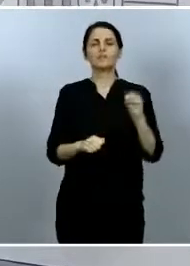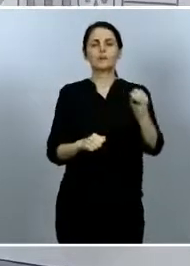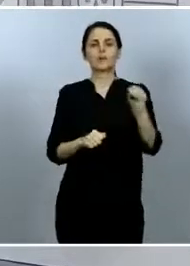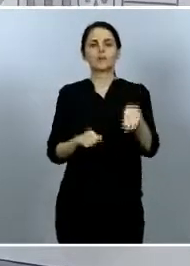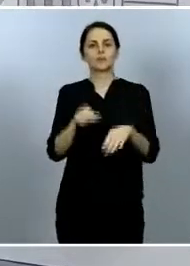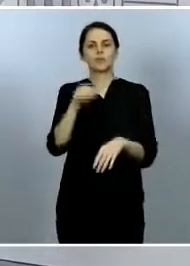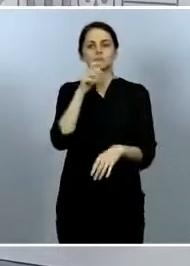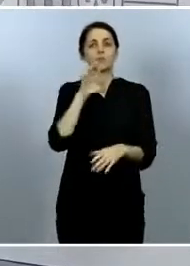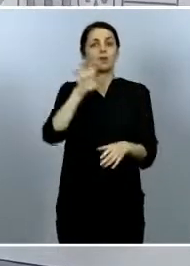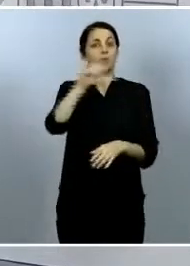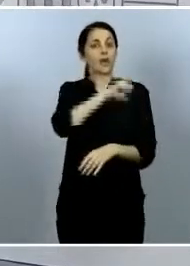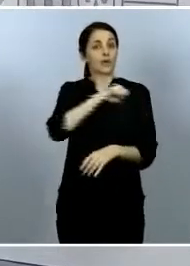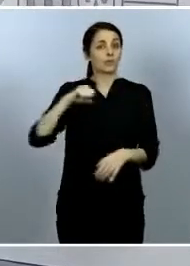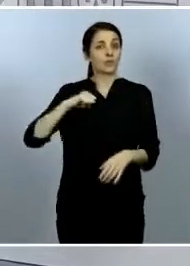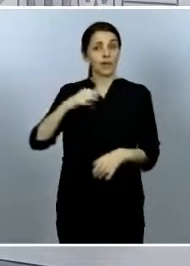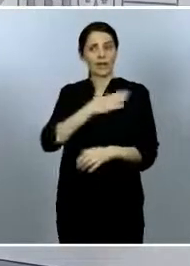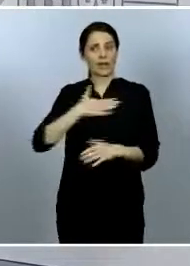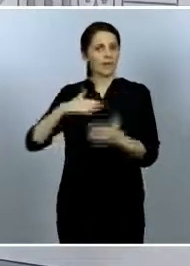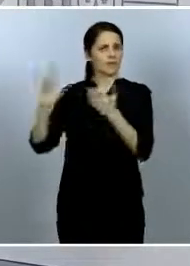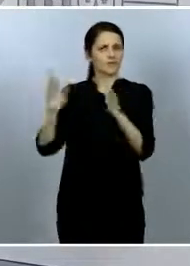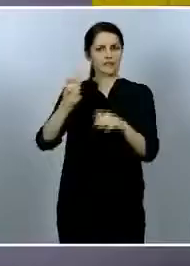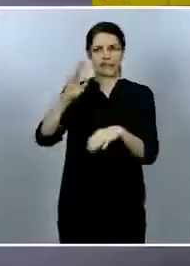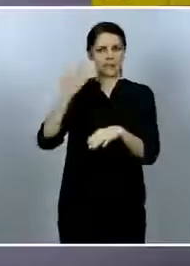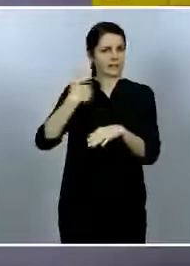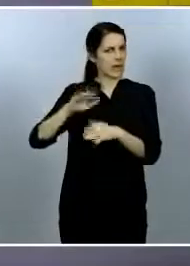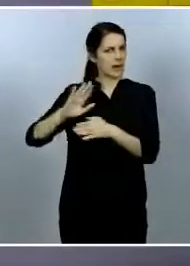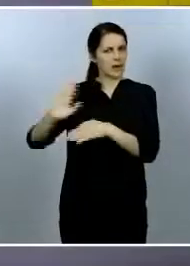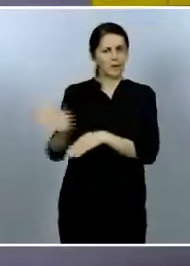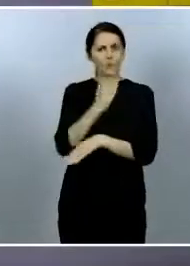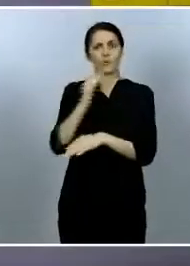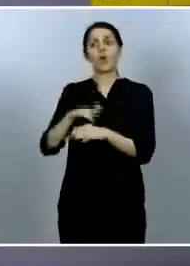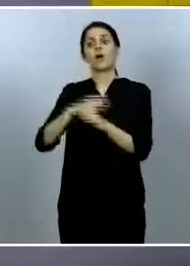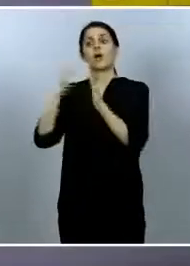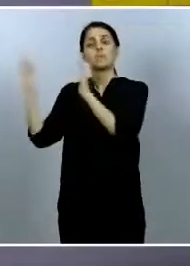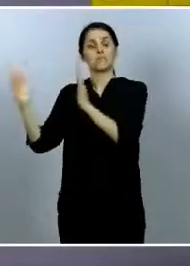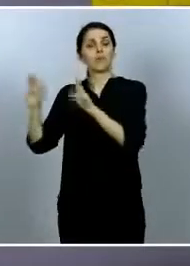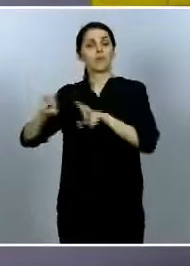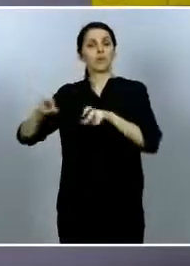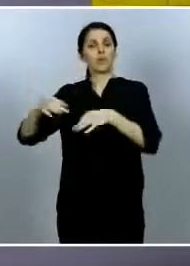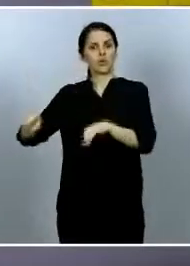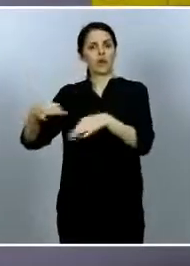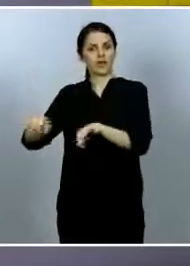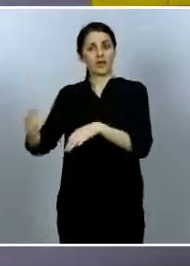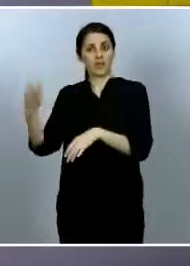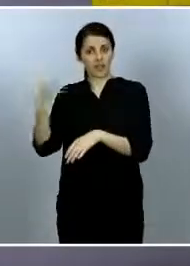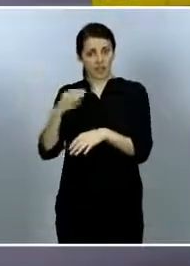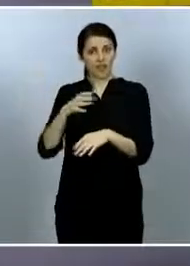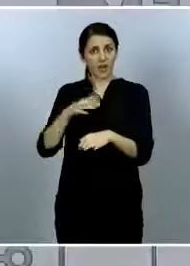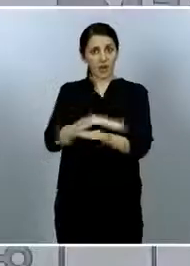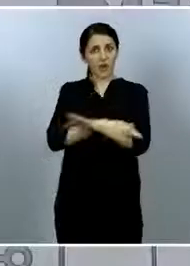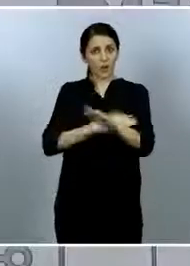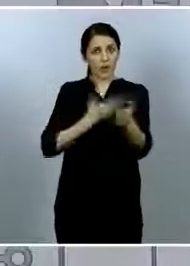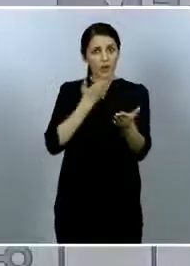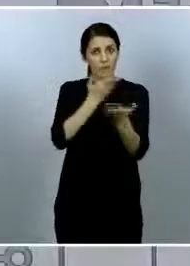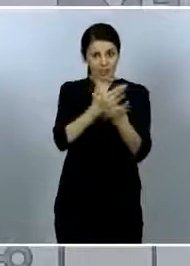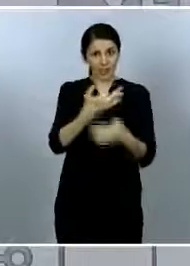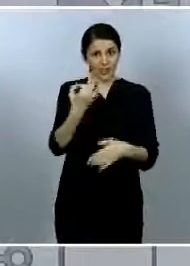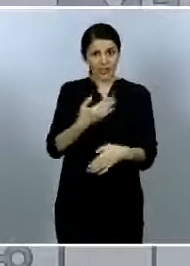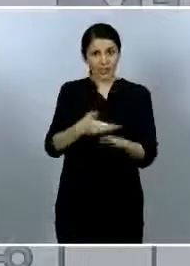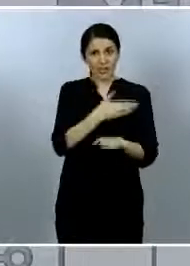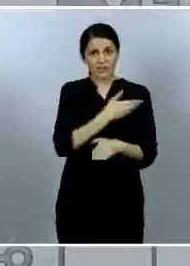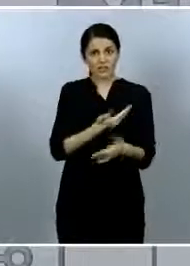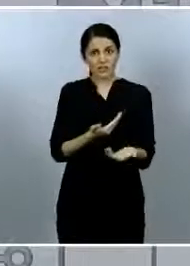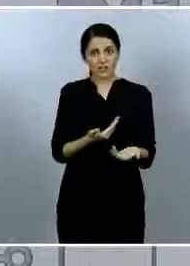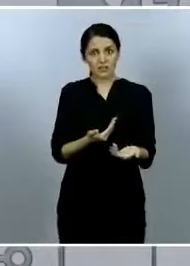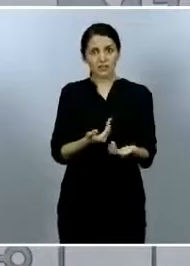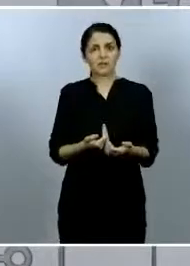y pasar a la nueva normalidad, ¿deben solicitarlo entonces antes al Gobierno? En principio, las comunidades que